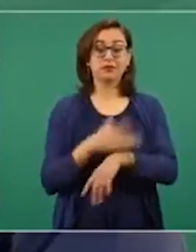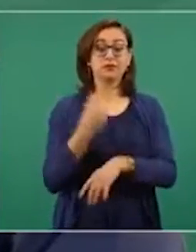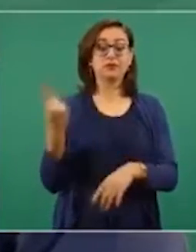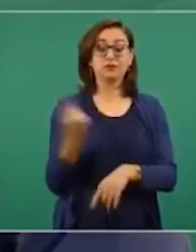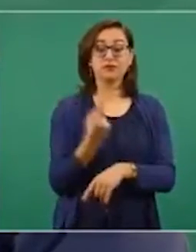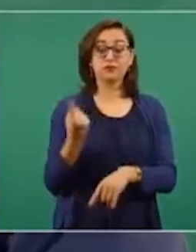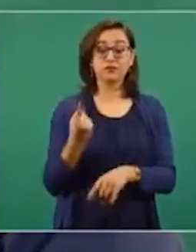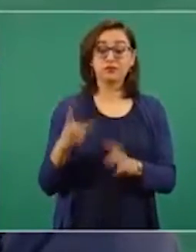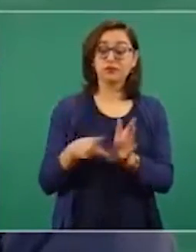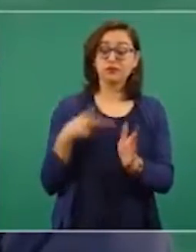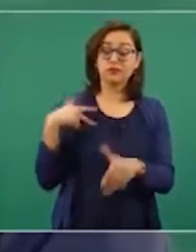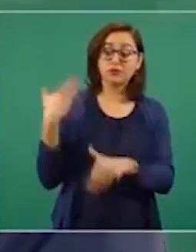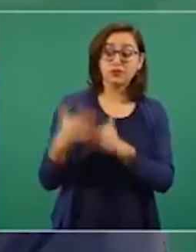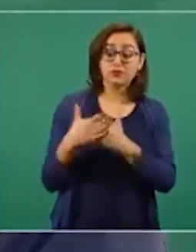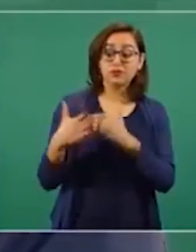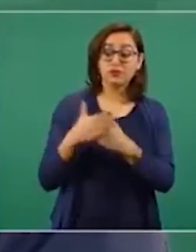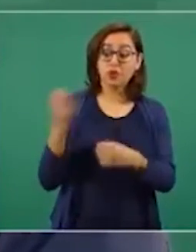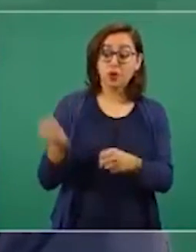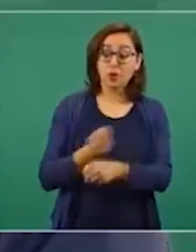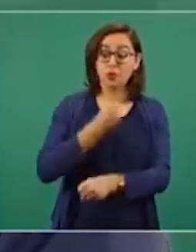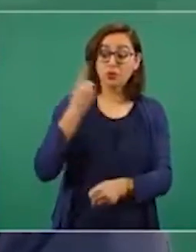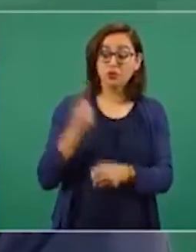una oportunidad así.